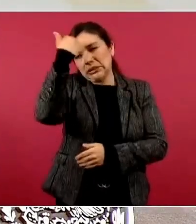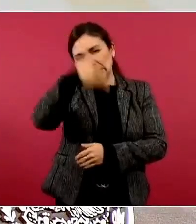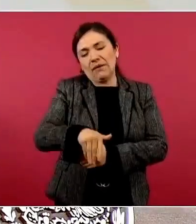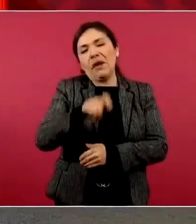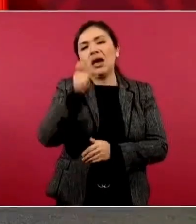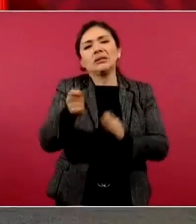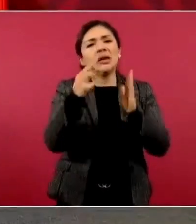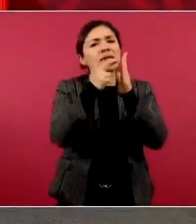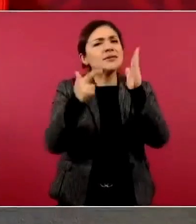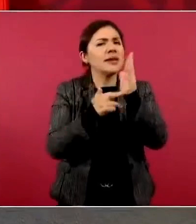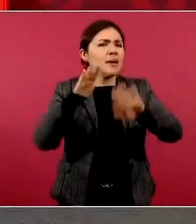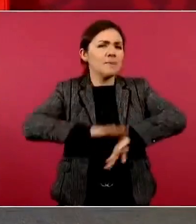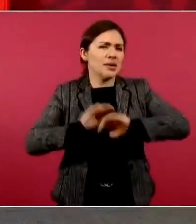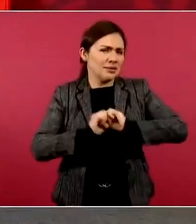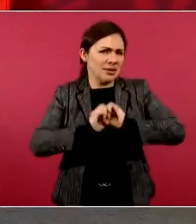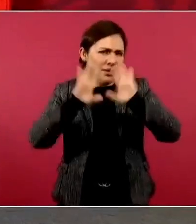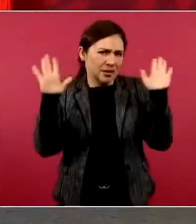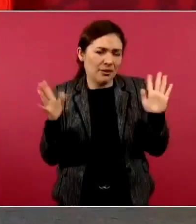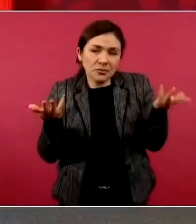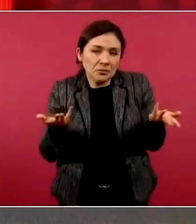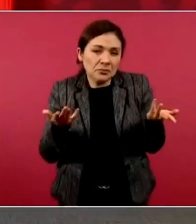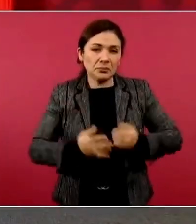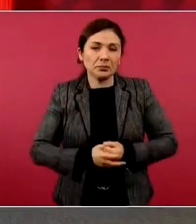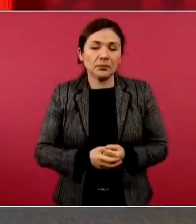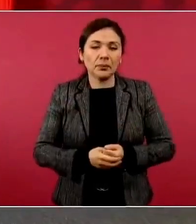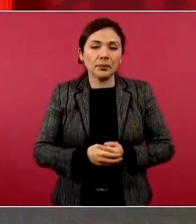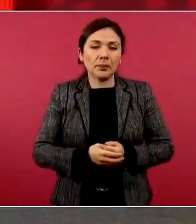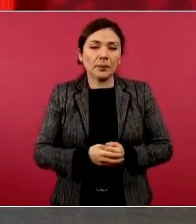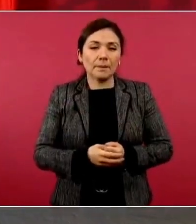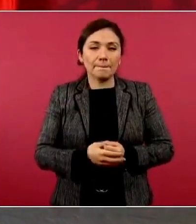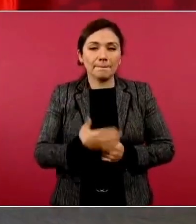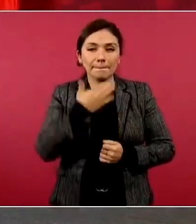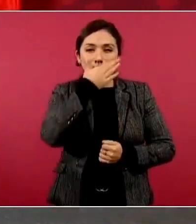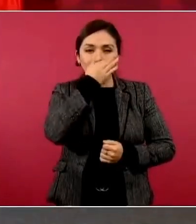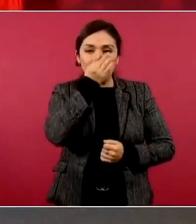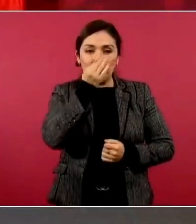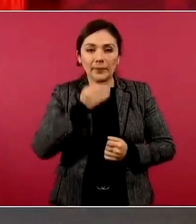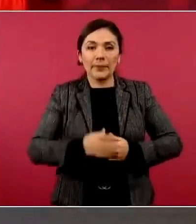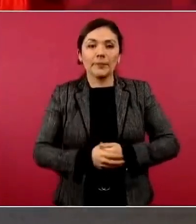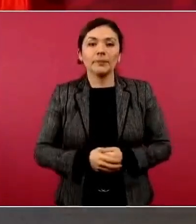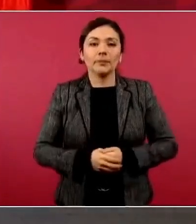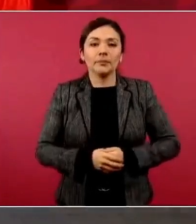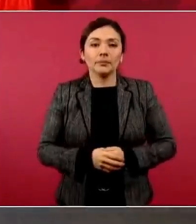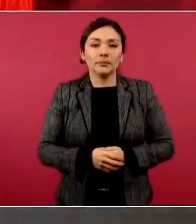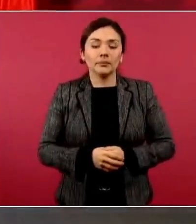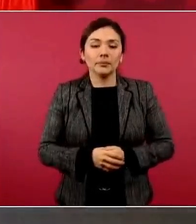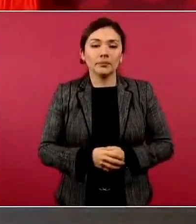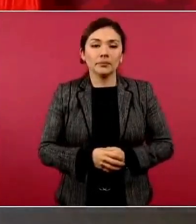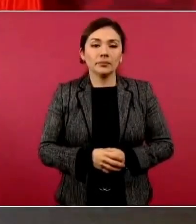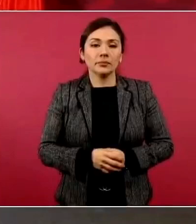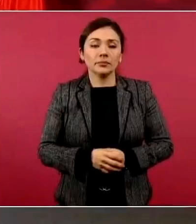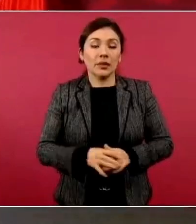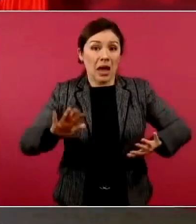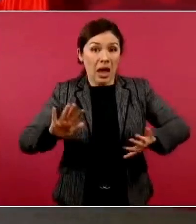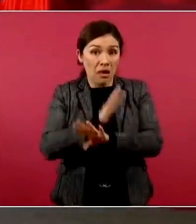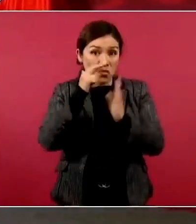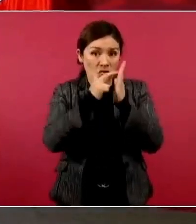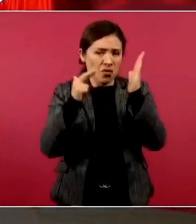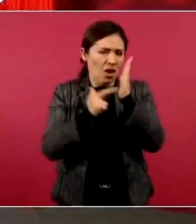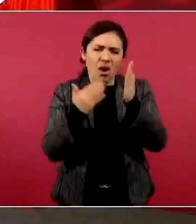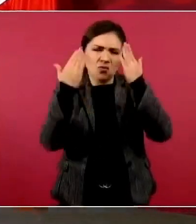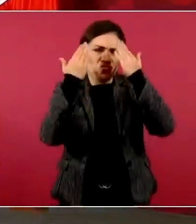reglas claras, que no hay cambio de reglas. Entonces,